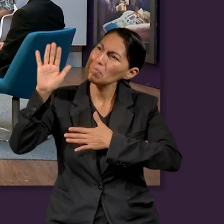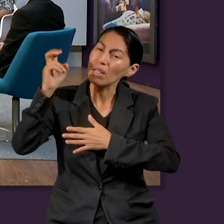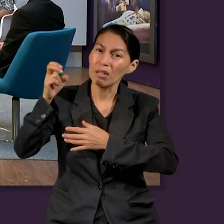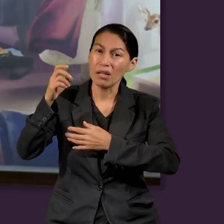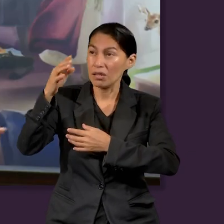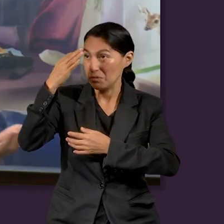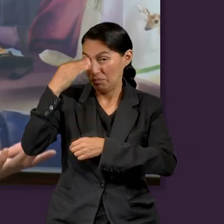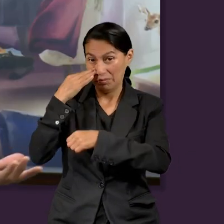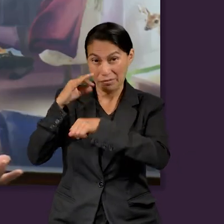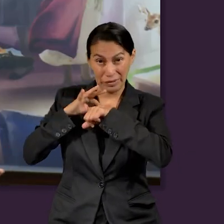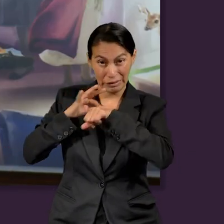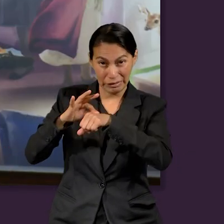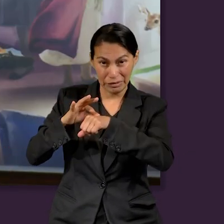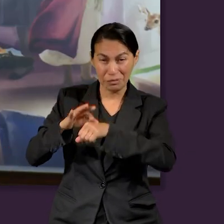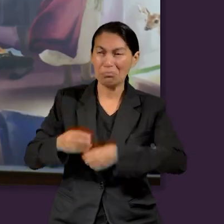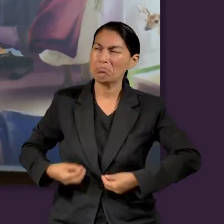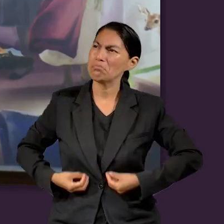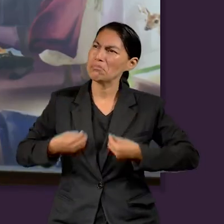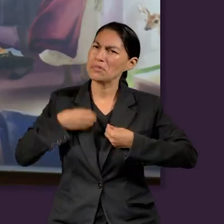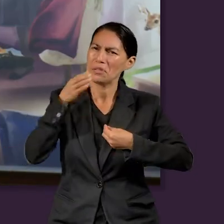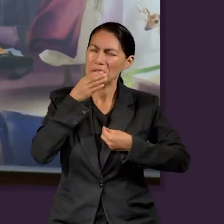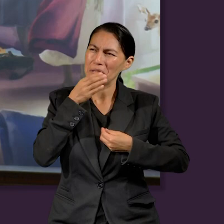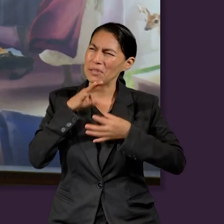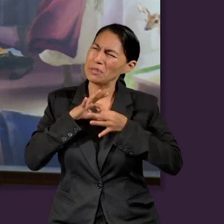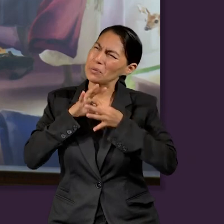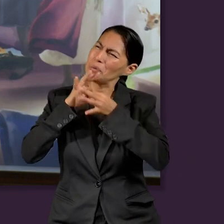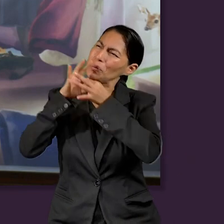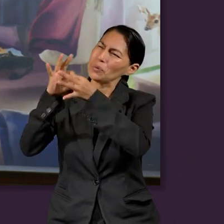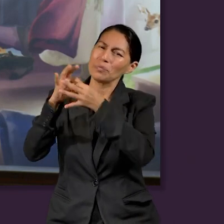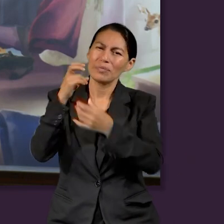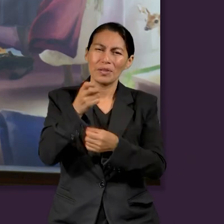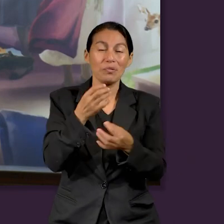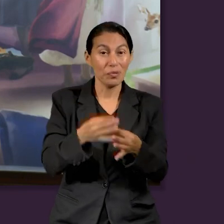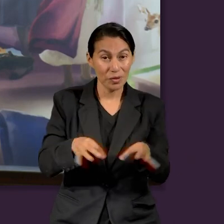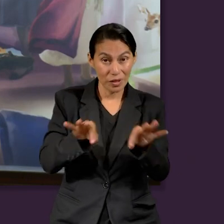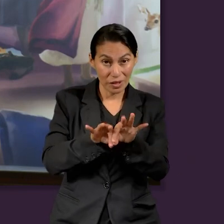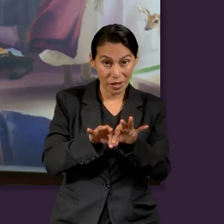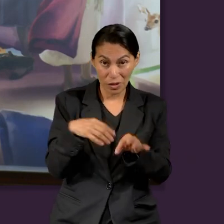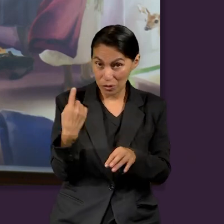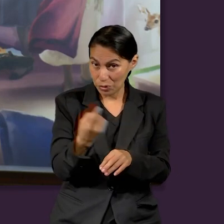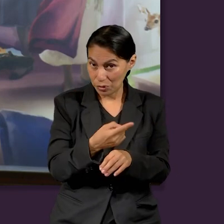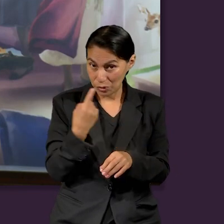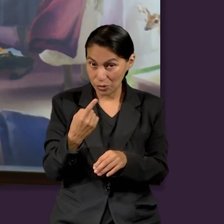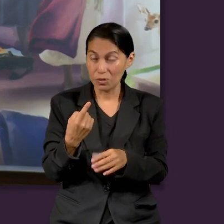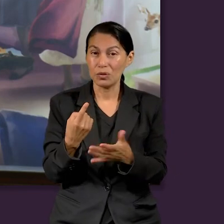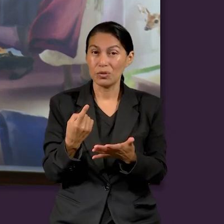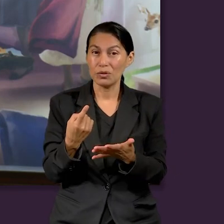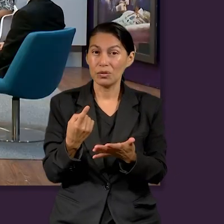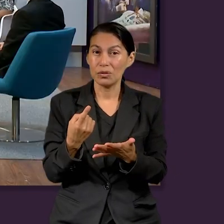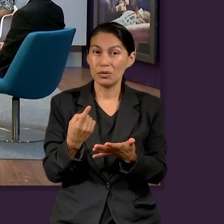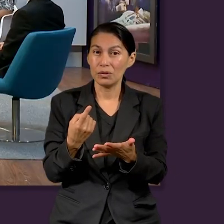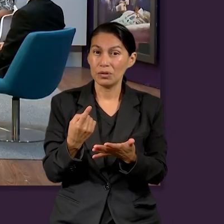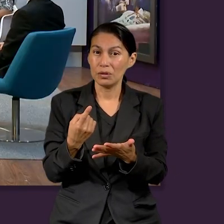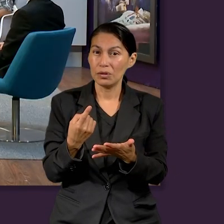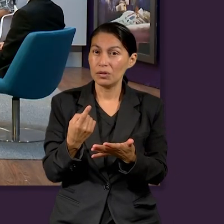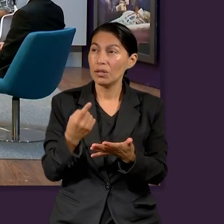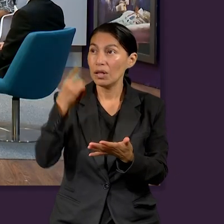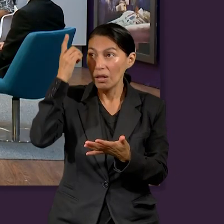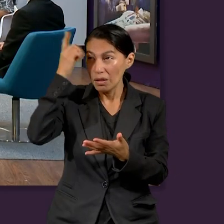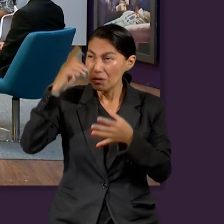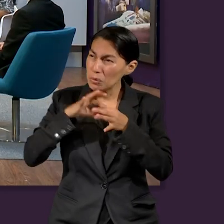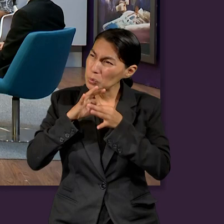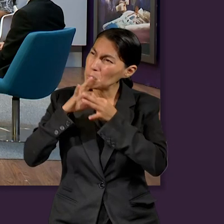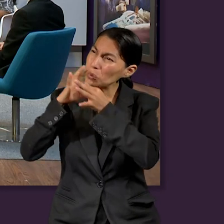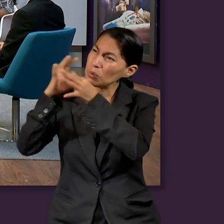esta experiencia como es la vida cristiana. Entonces, es importante reconocer que cuando nosotros nos entregamos a Él, va a haber bendiciones